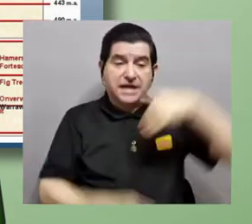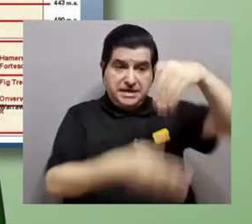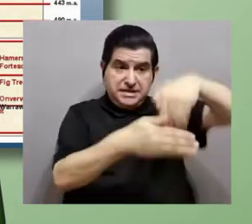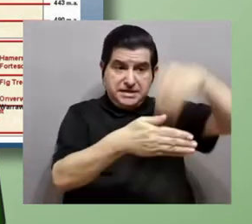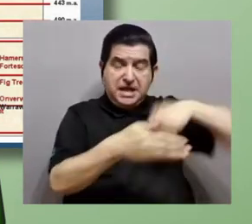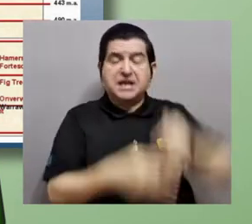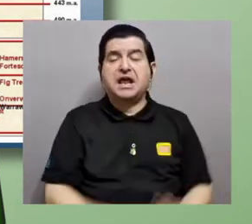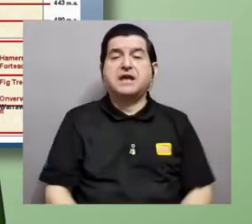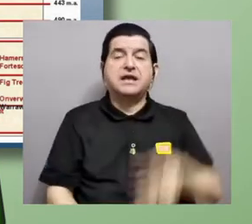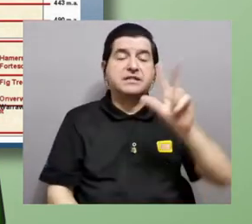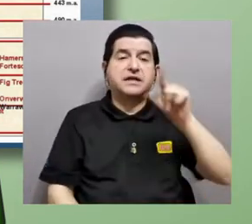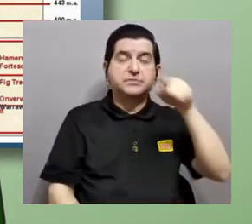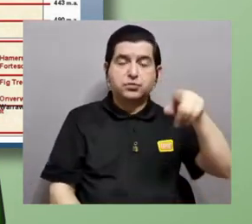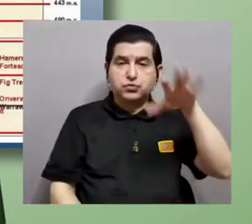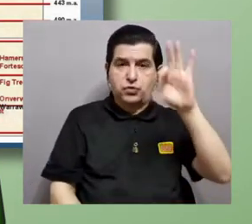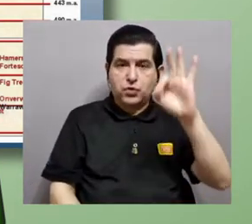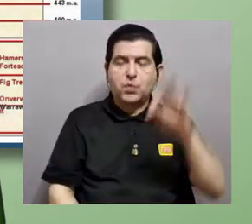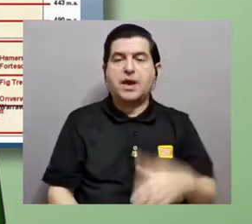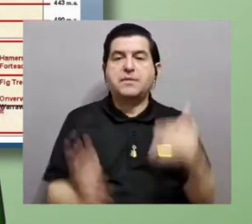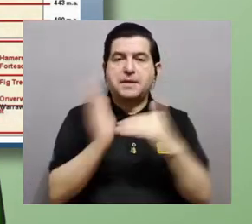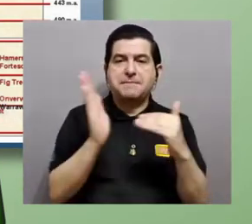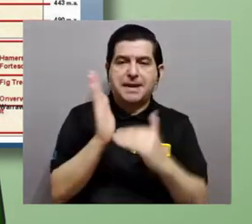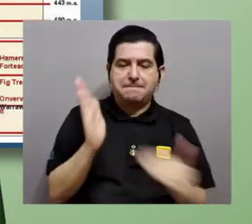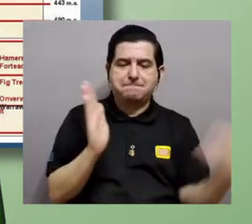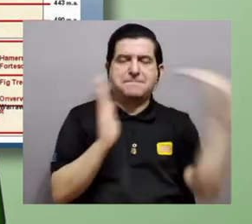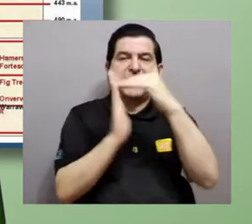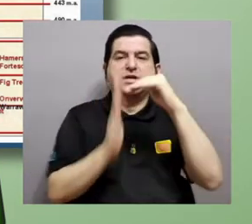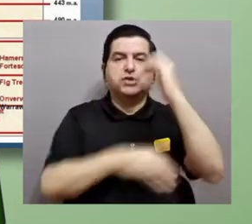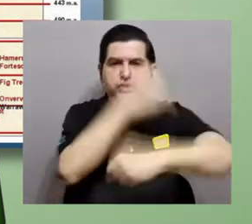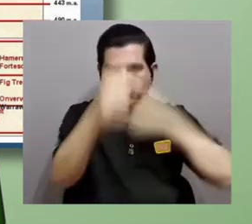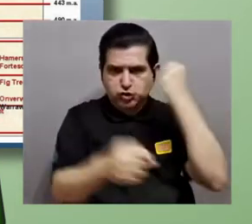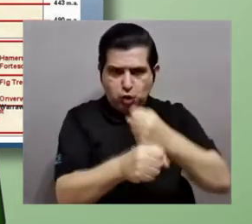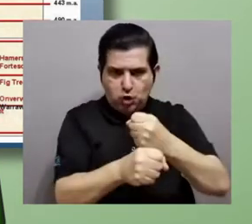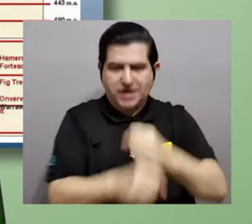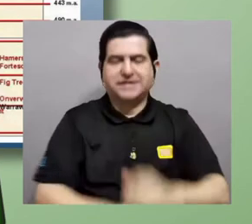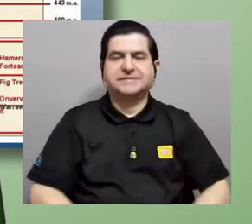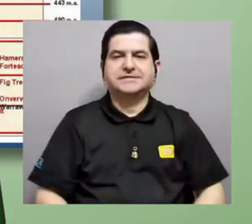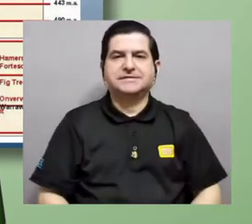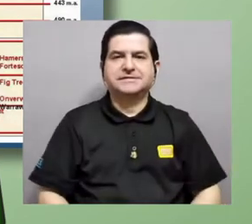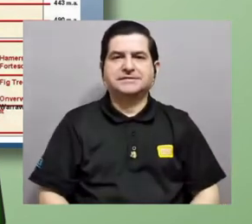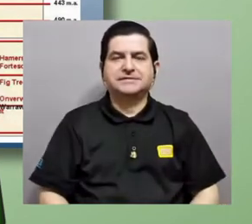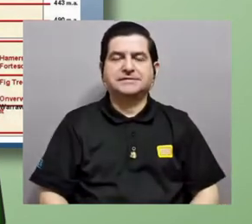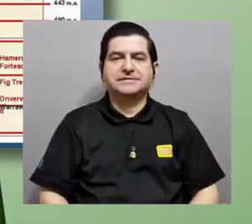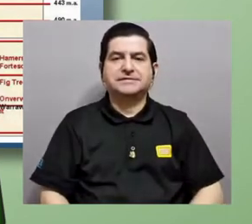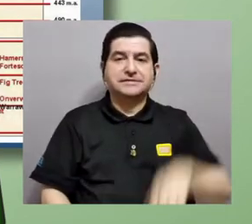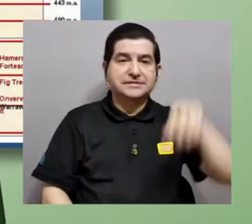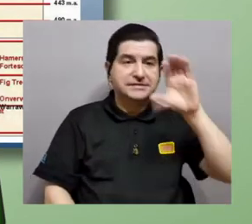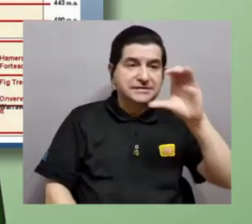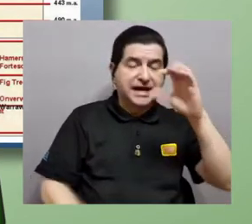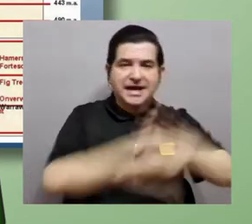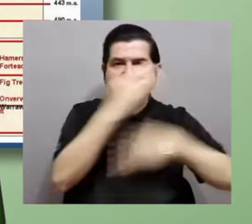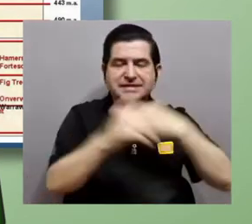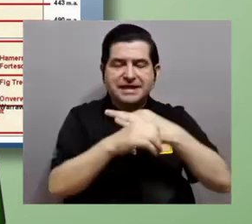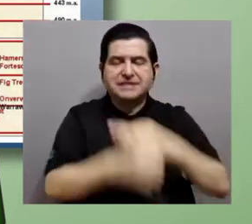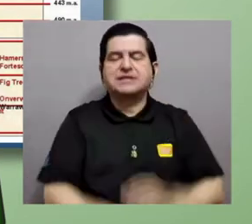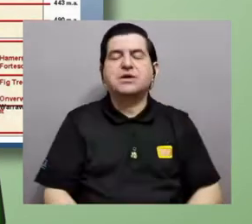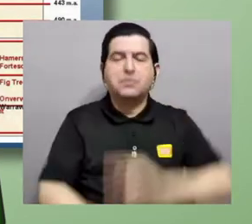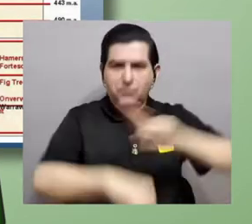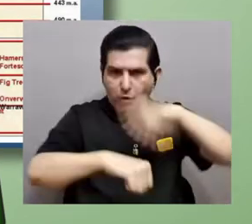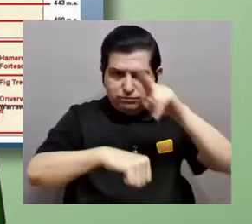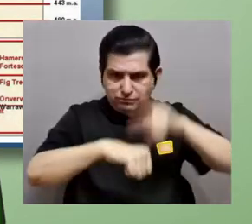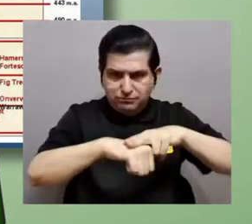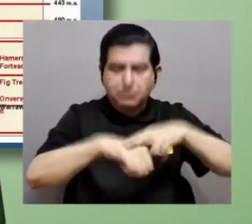registro andan por unos 3,9 mil millones de años. El carbono de origen orgánico